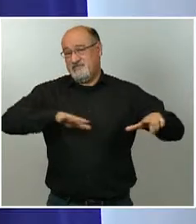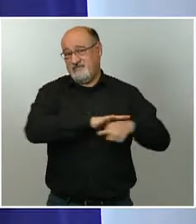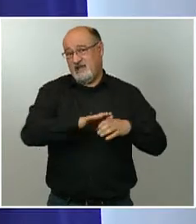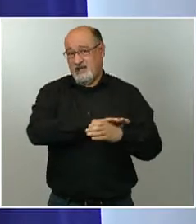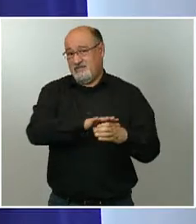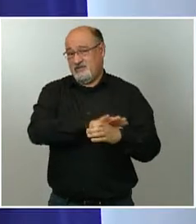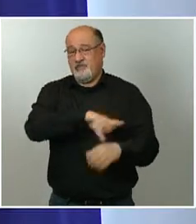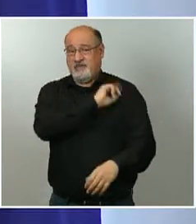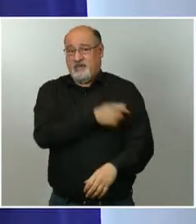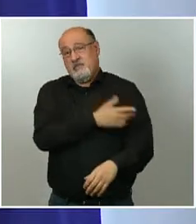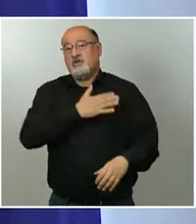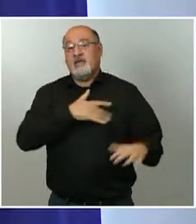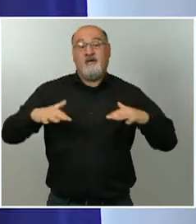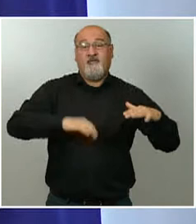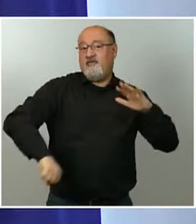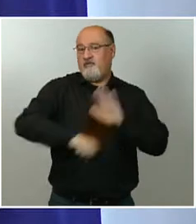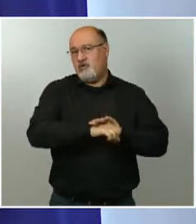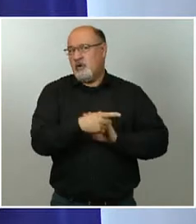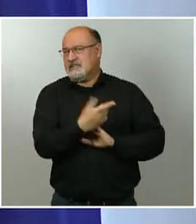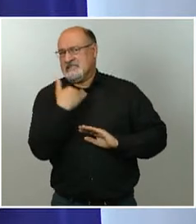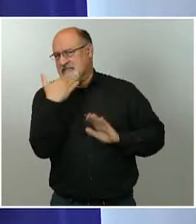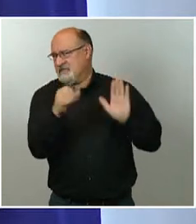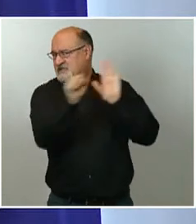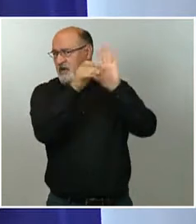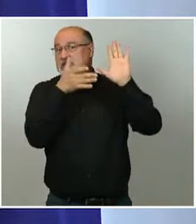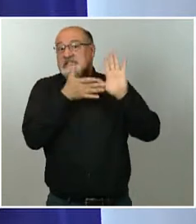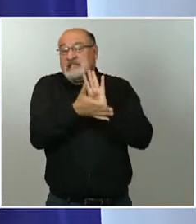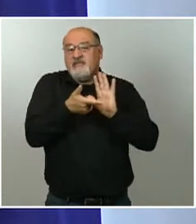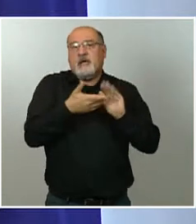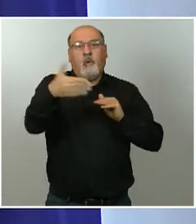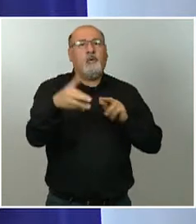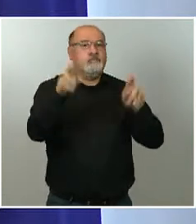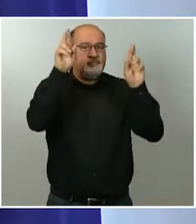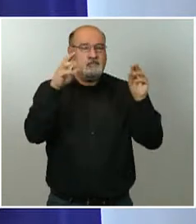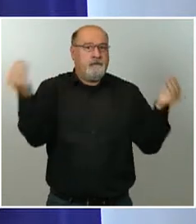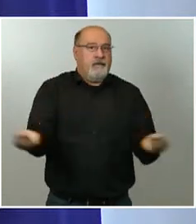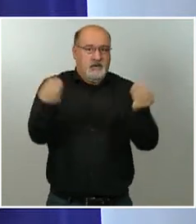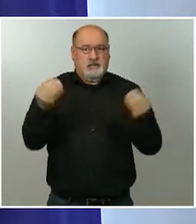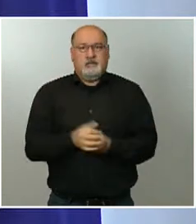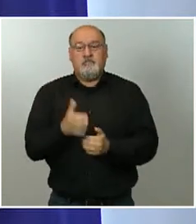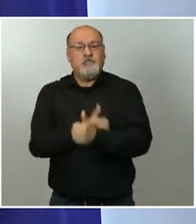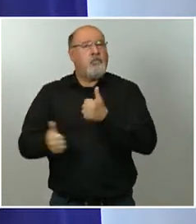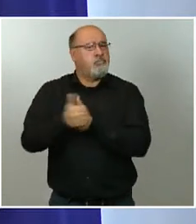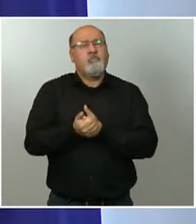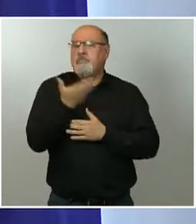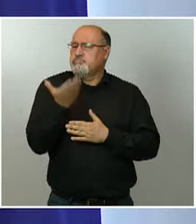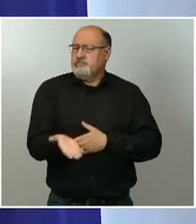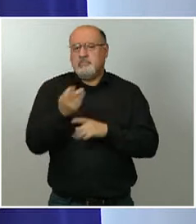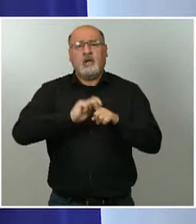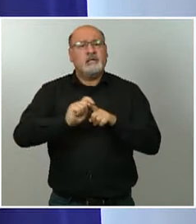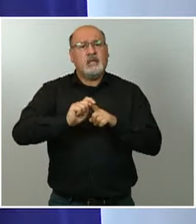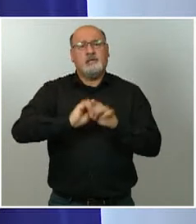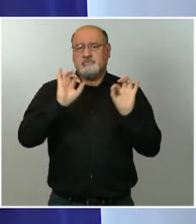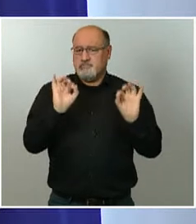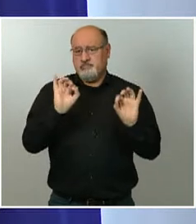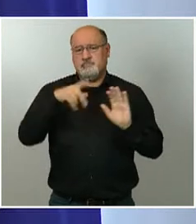todo, un mensaje de esta naturaleza. Hemos seguido, por supuesto, prioritariamente criterios sanitarios. Saben ustedes que yo siempre decía, y lo sigo